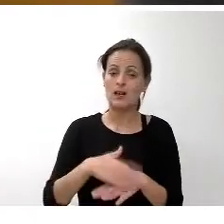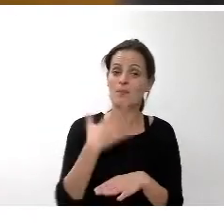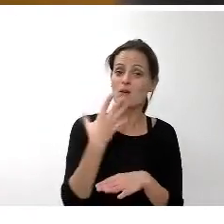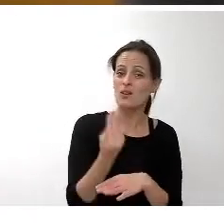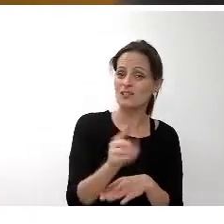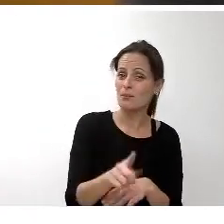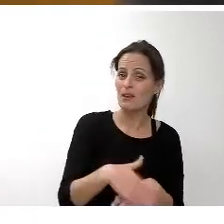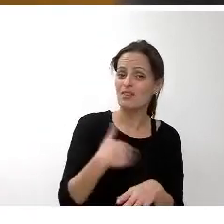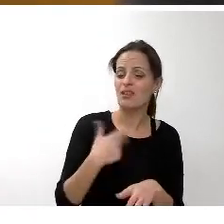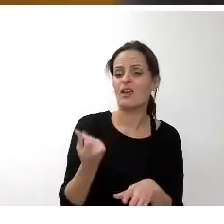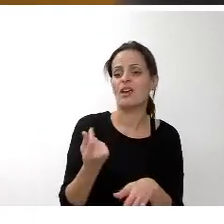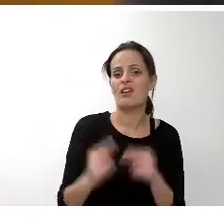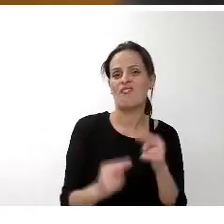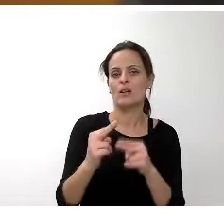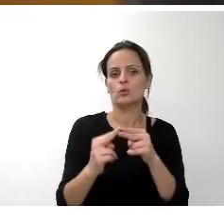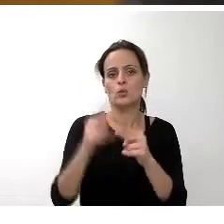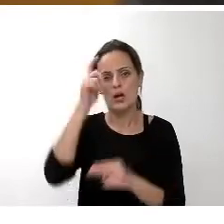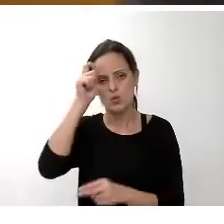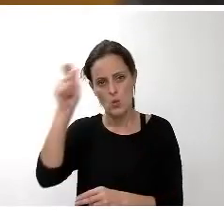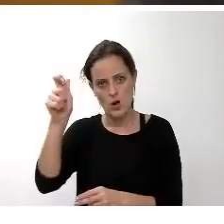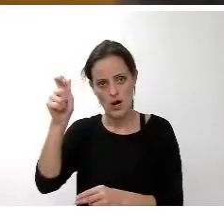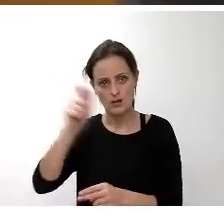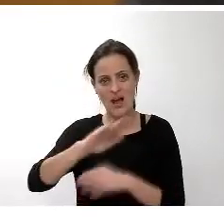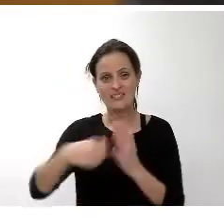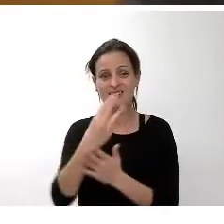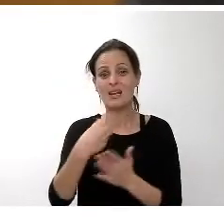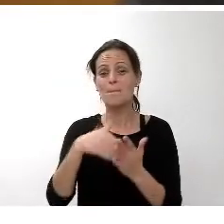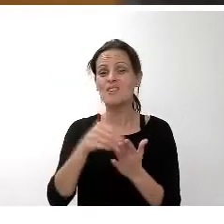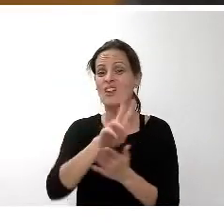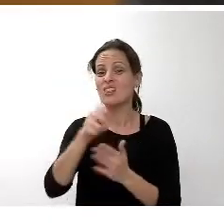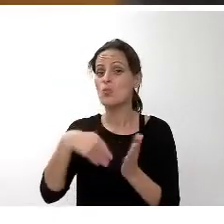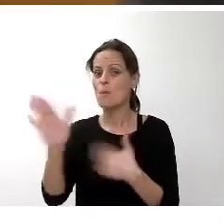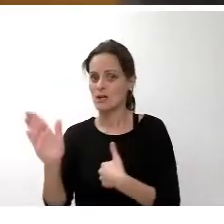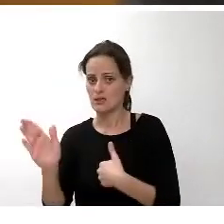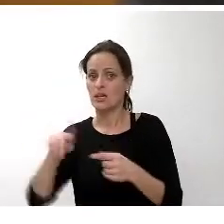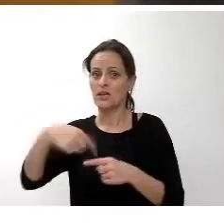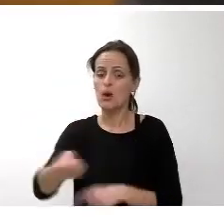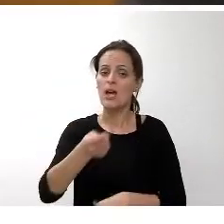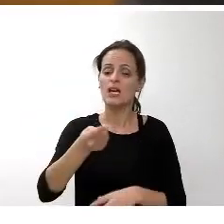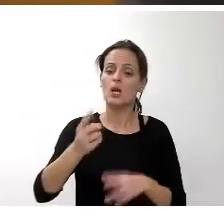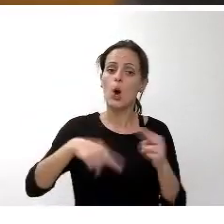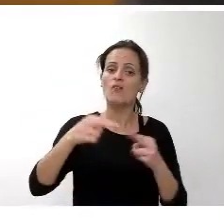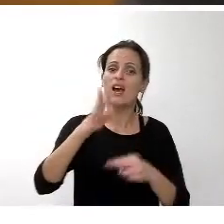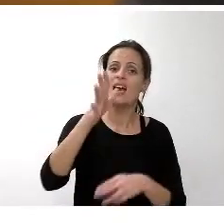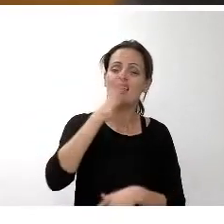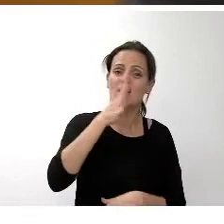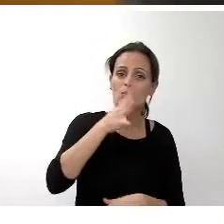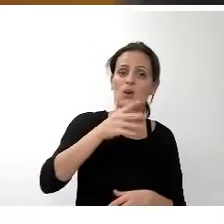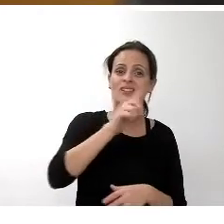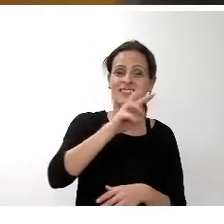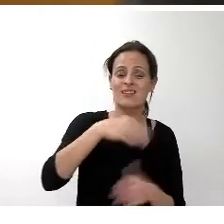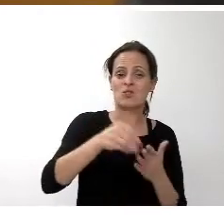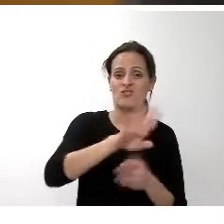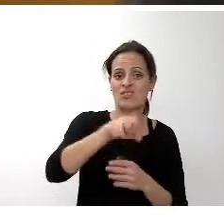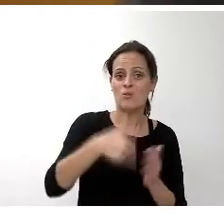también supera los 3 millones de euros y en obras de infraestructura hidráulica más de 13 millones de euros con un